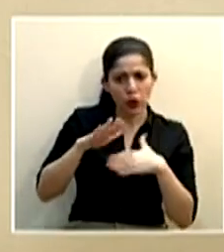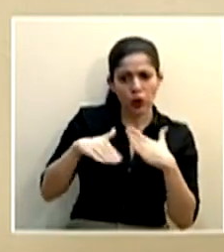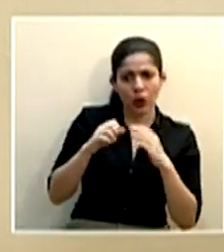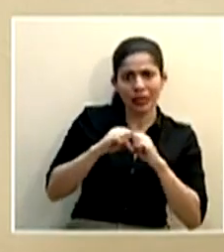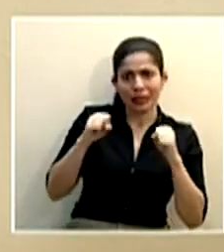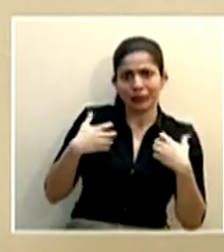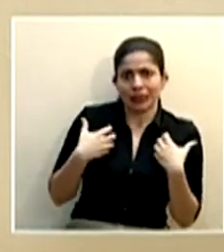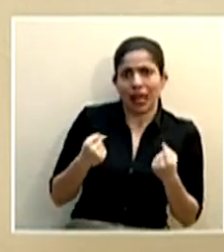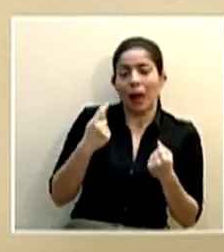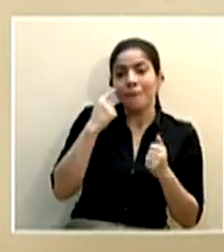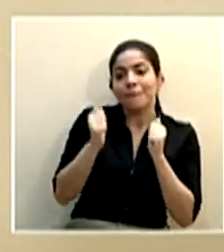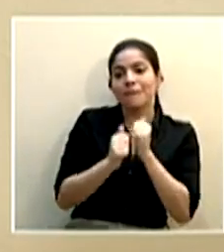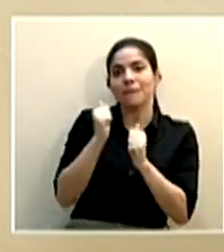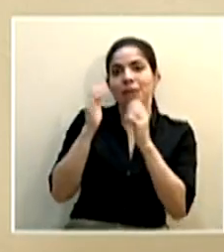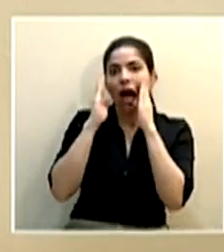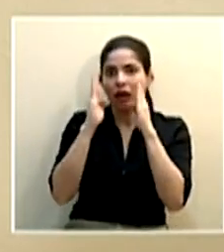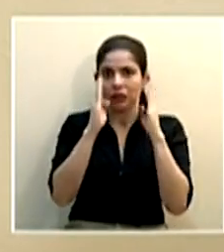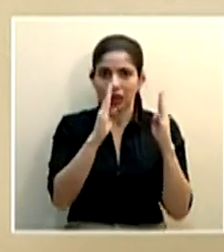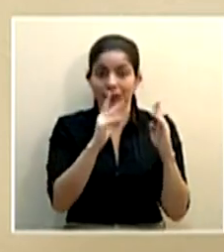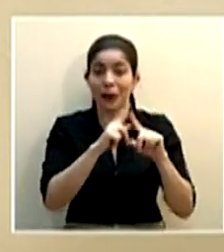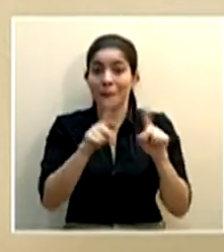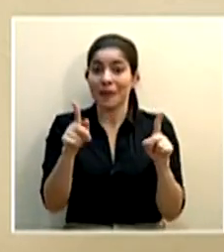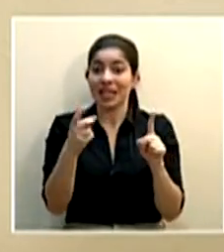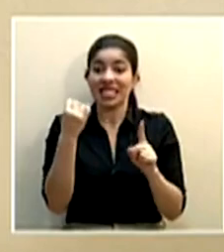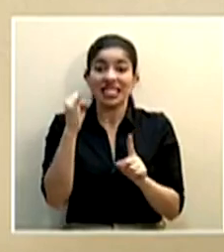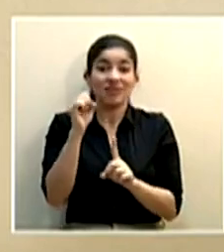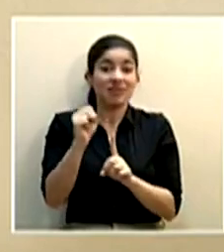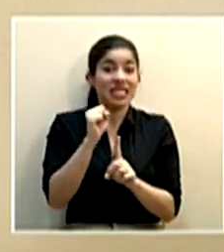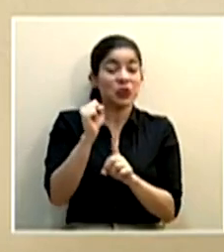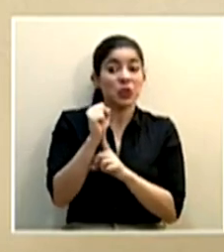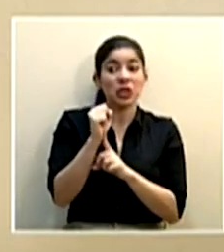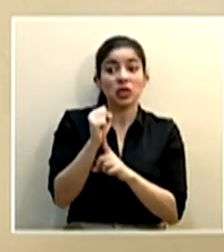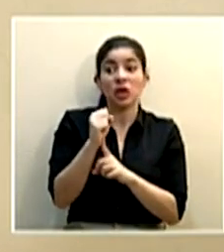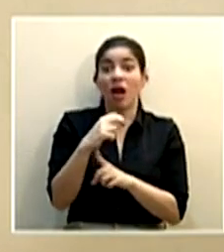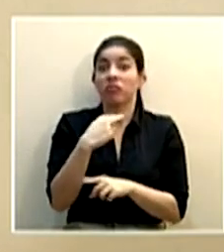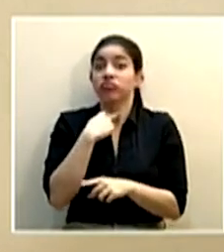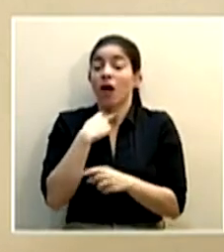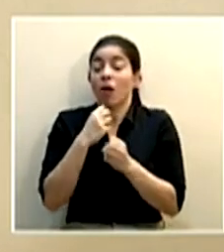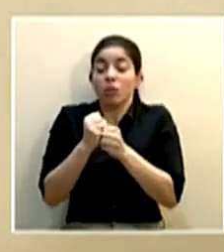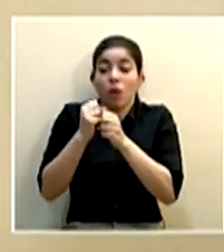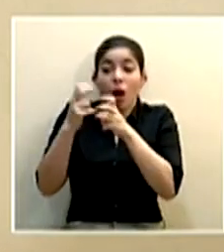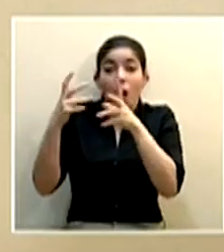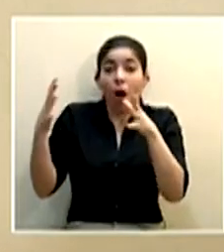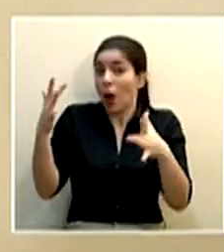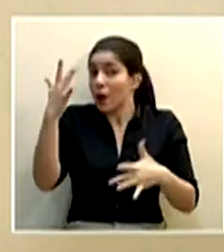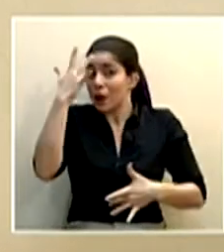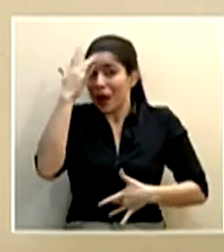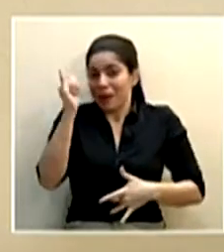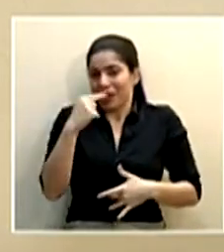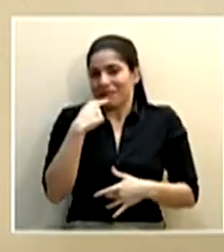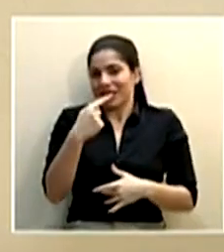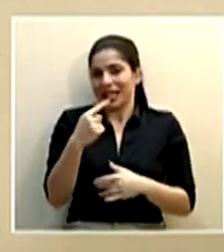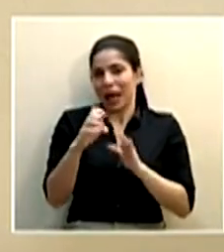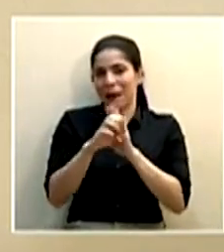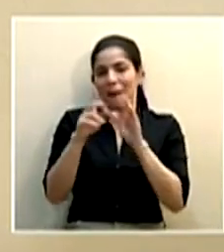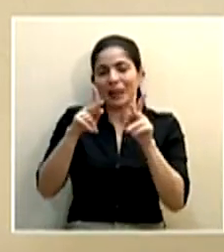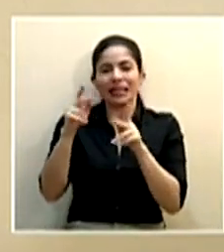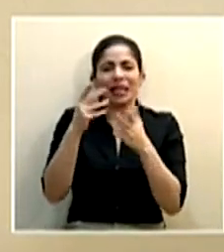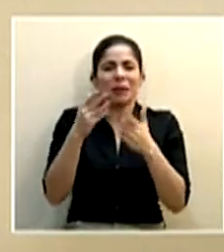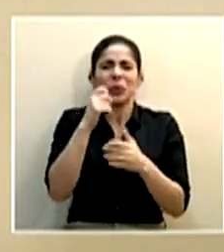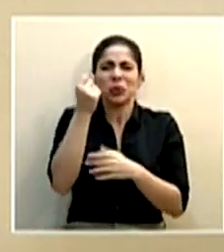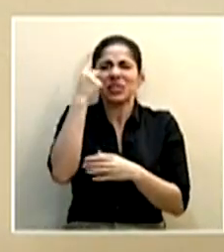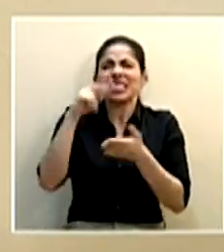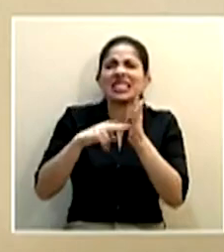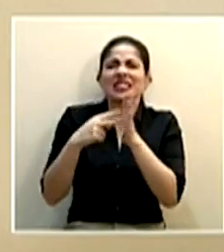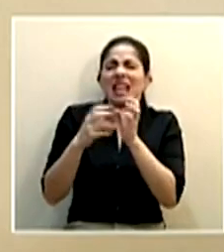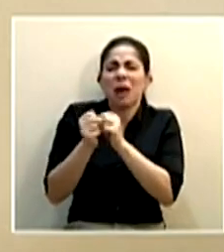sistema de salud para aumentar la capacidad instalada pero en un escenario de incremento exponencial que sería lo que hablábamos para la gente tal vez que no entiende que es